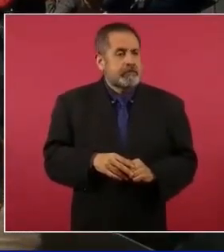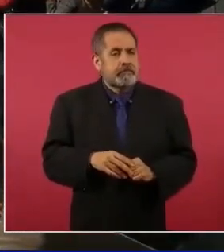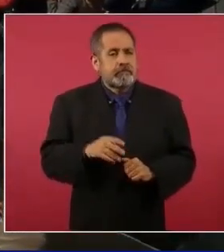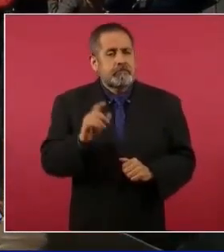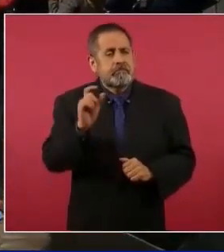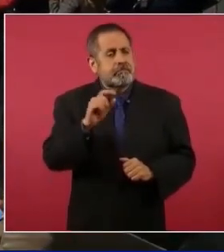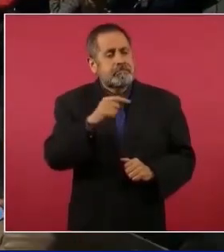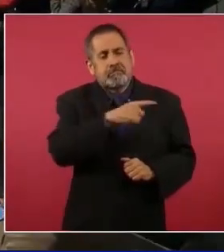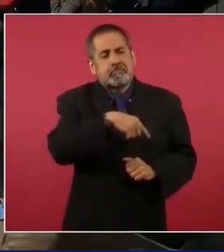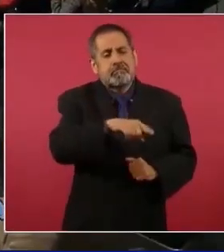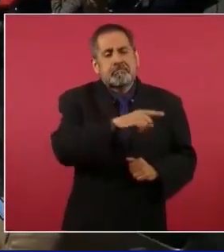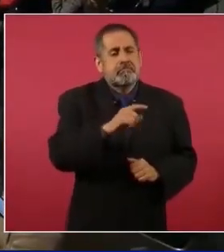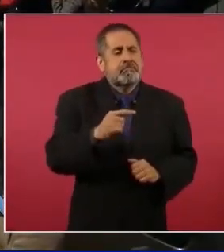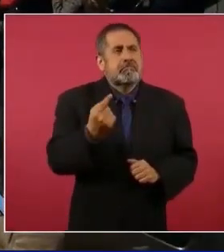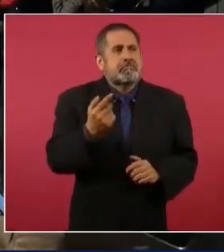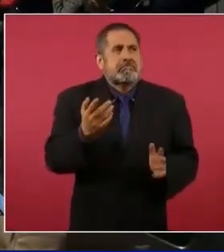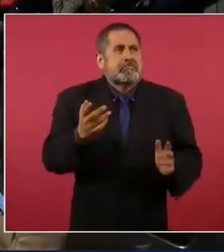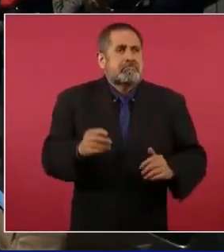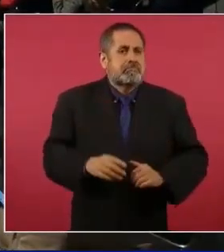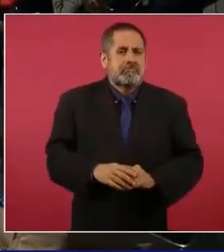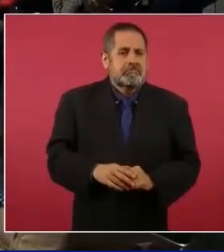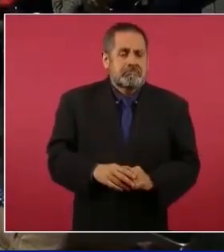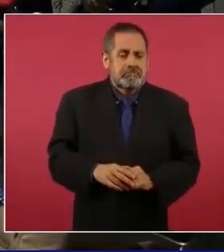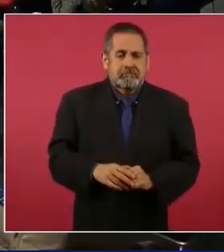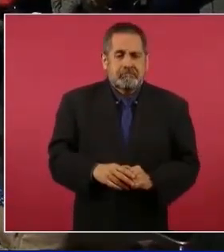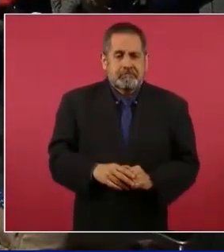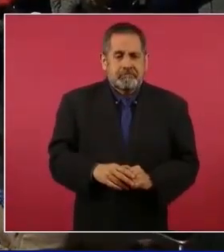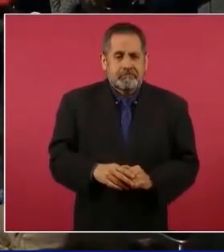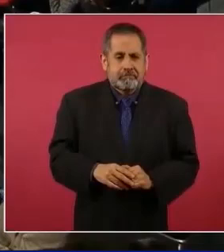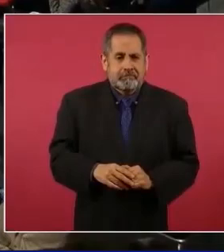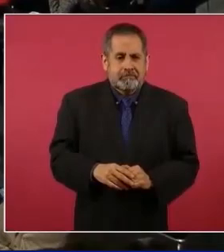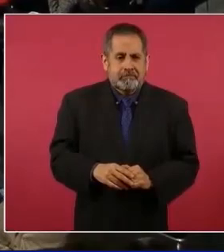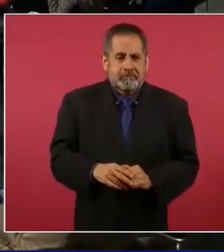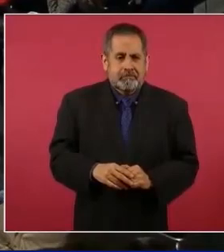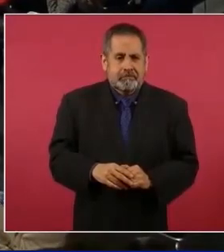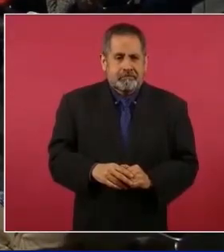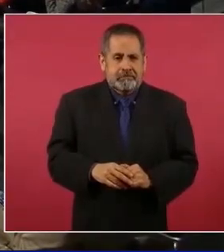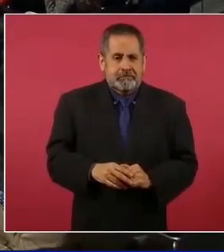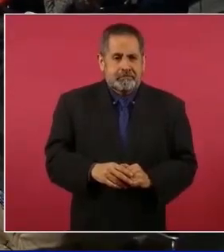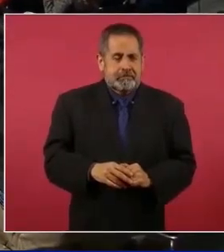algo